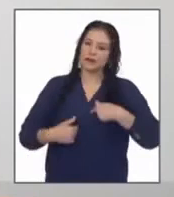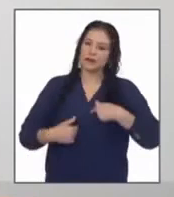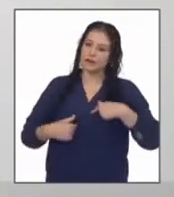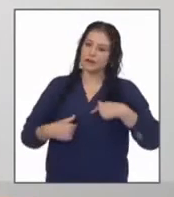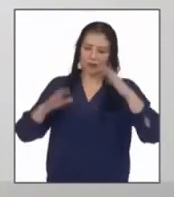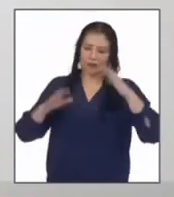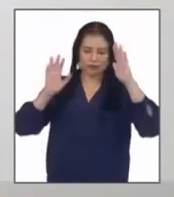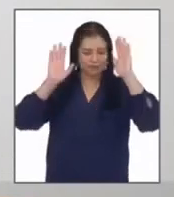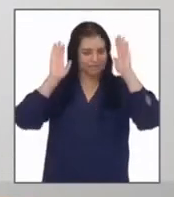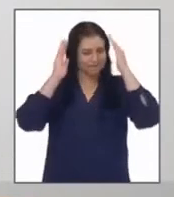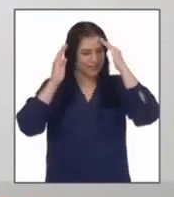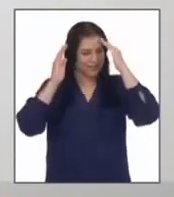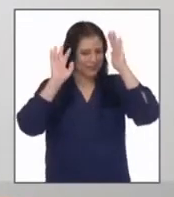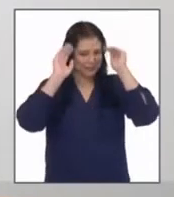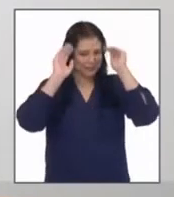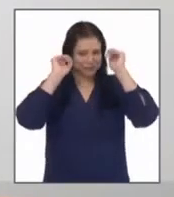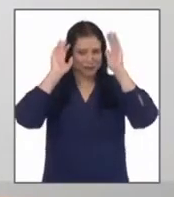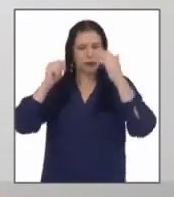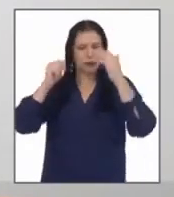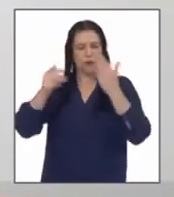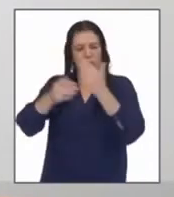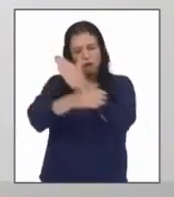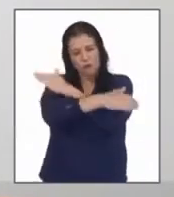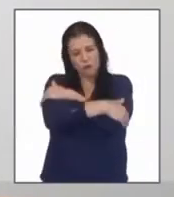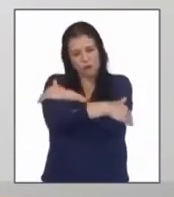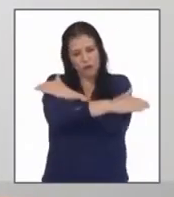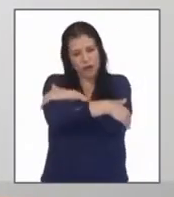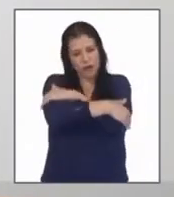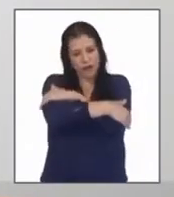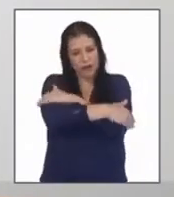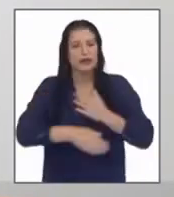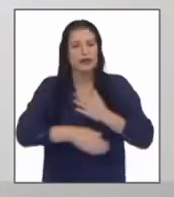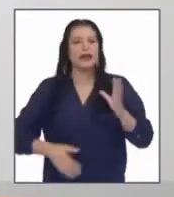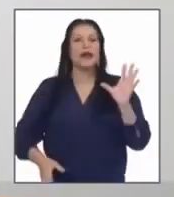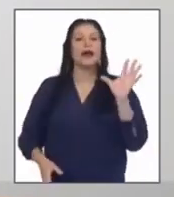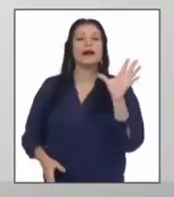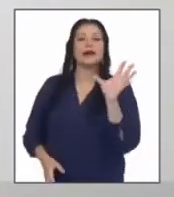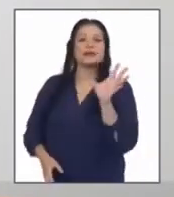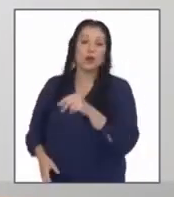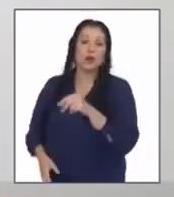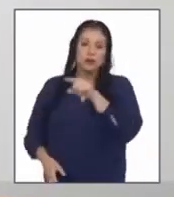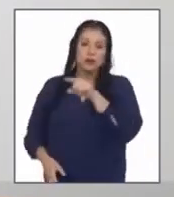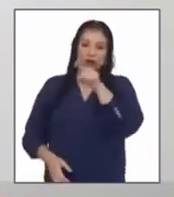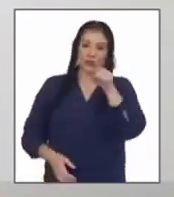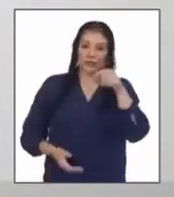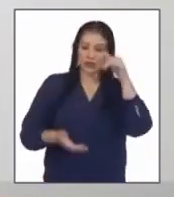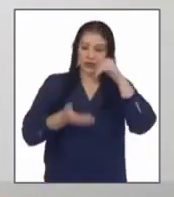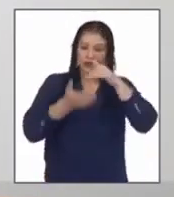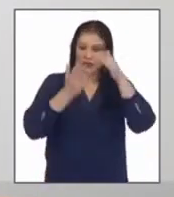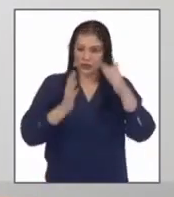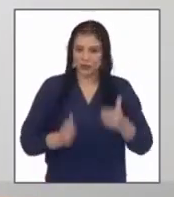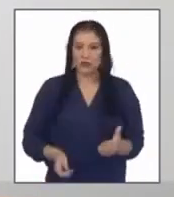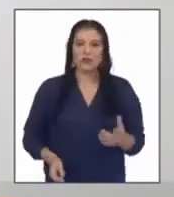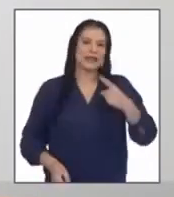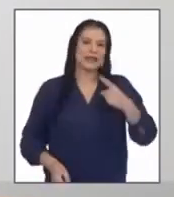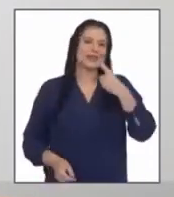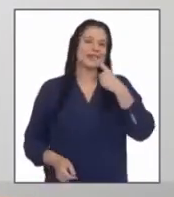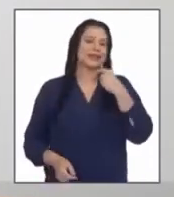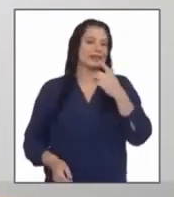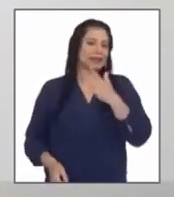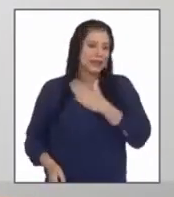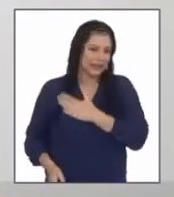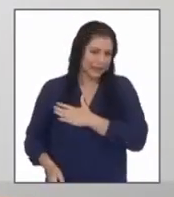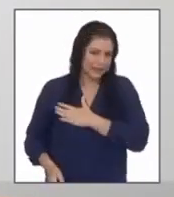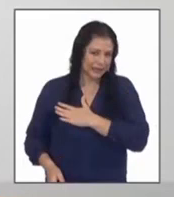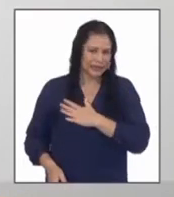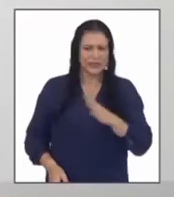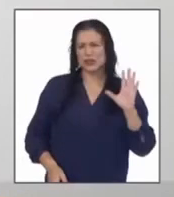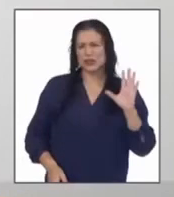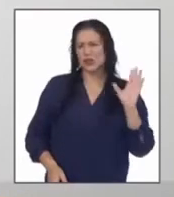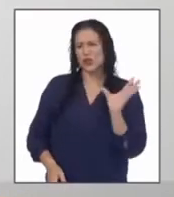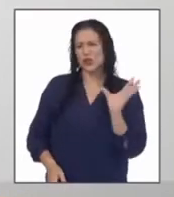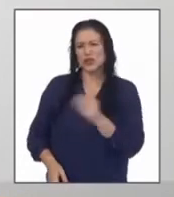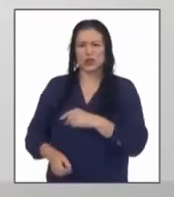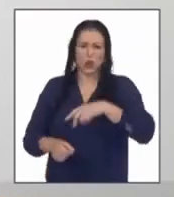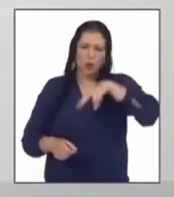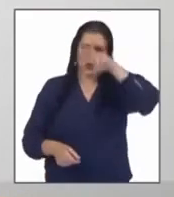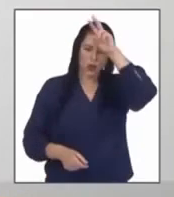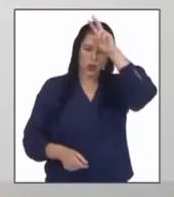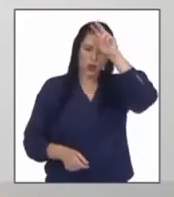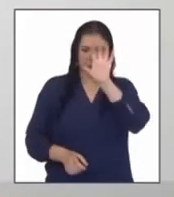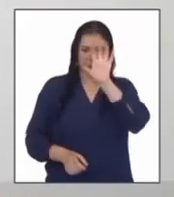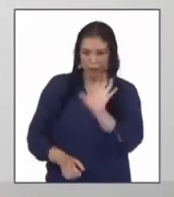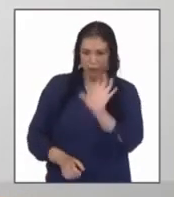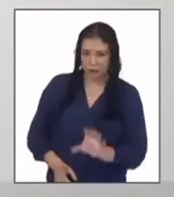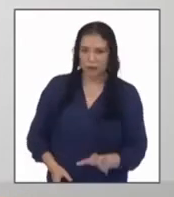despido con un fuerte abrazo a todas y todos los estudiantes de quinto de todo el